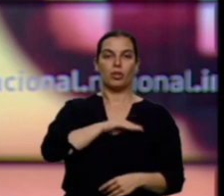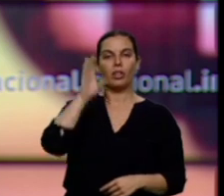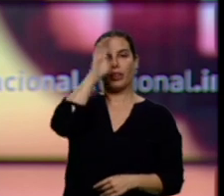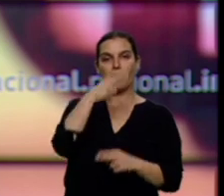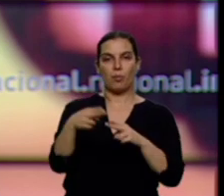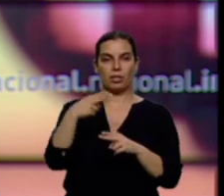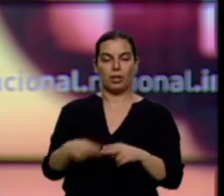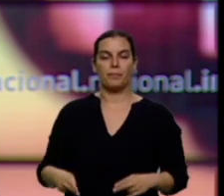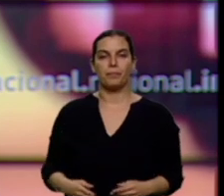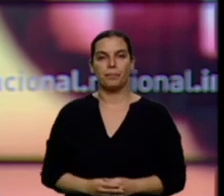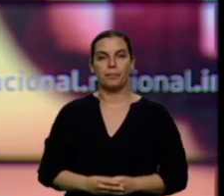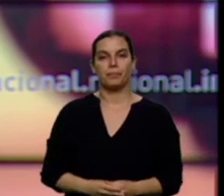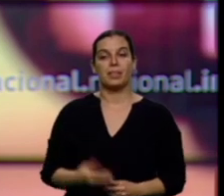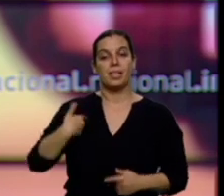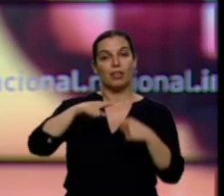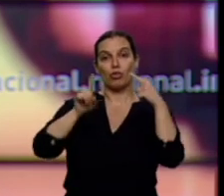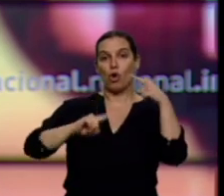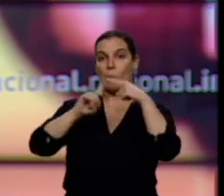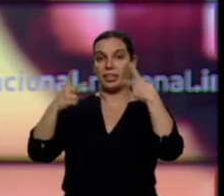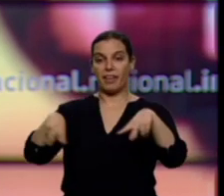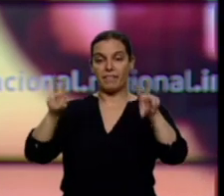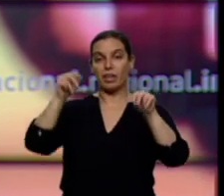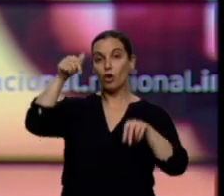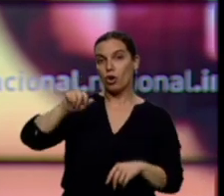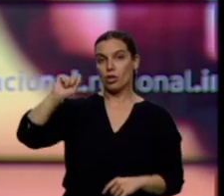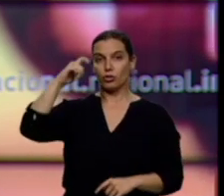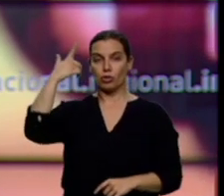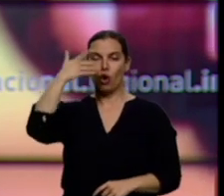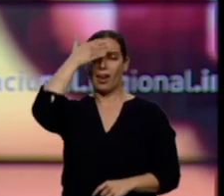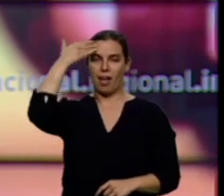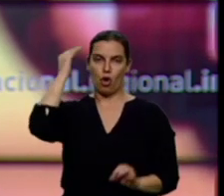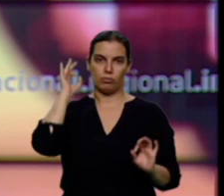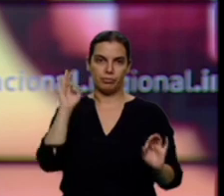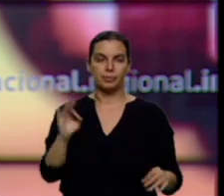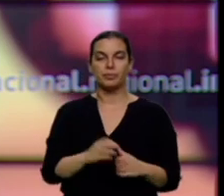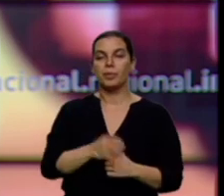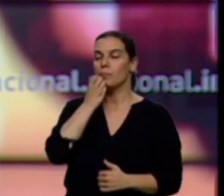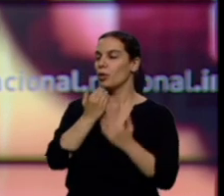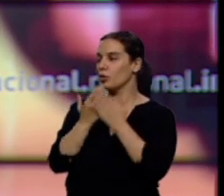Dejamos atrás las tormentas y hoy será un día de sol y de calor. Francisco Cacho, buenos días.